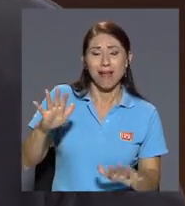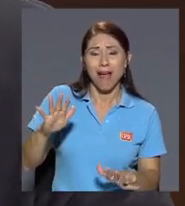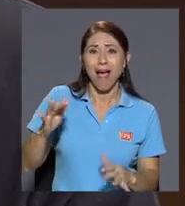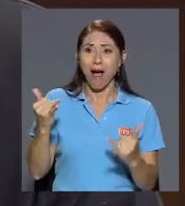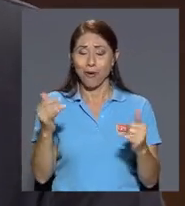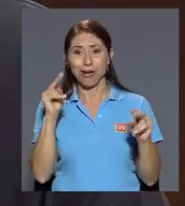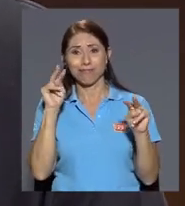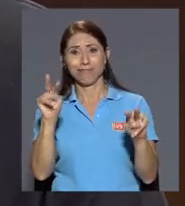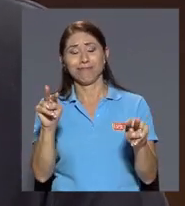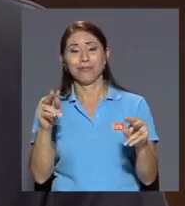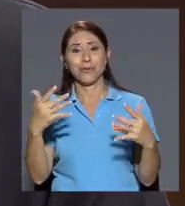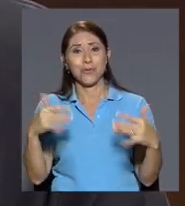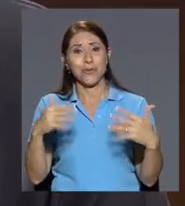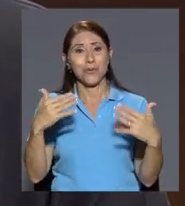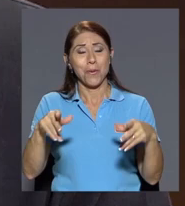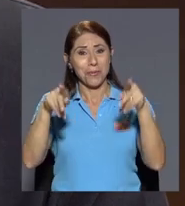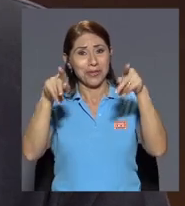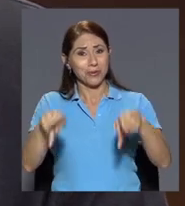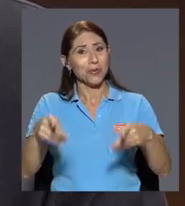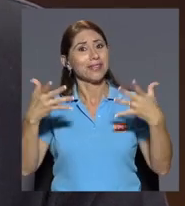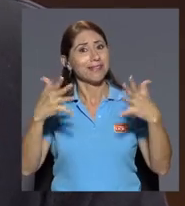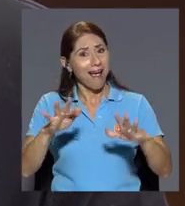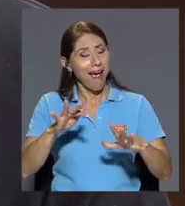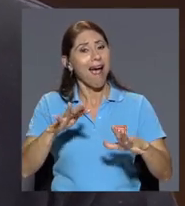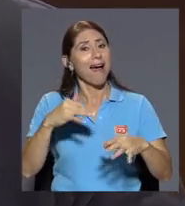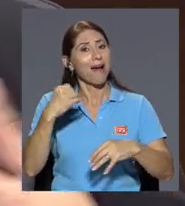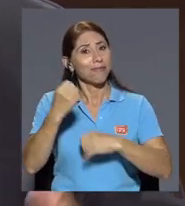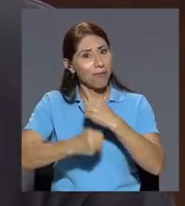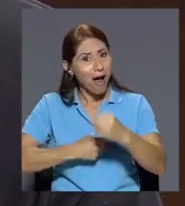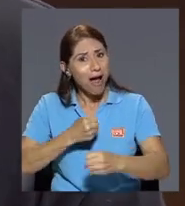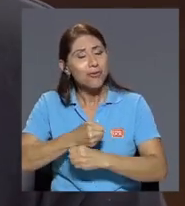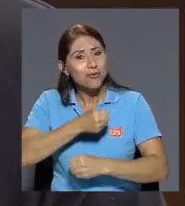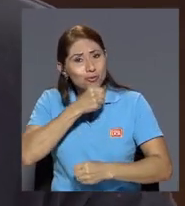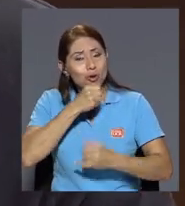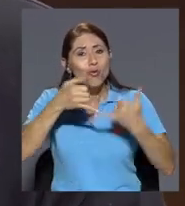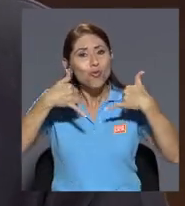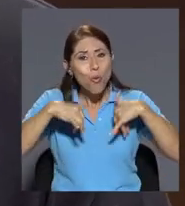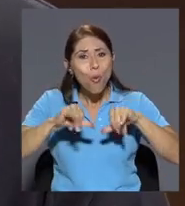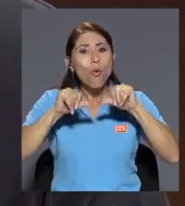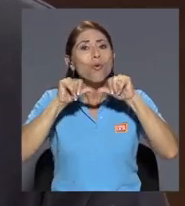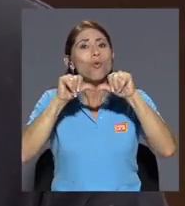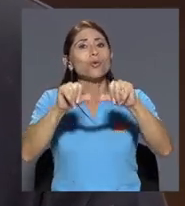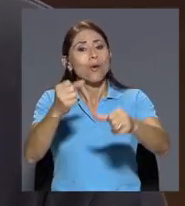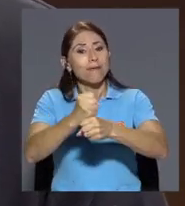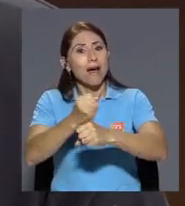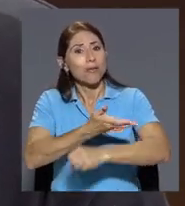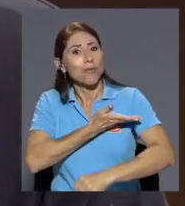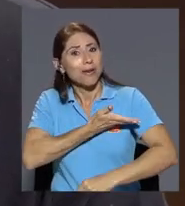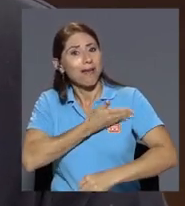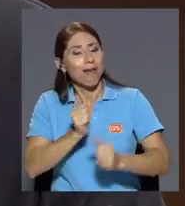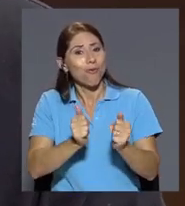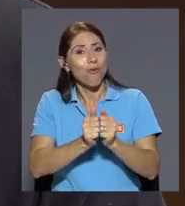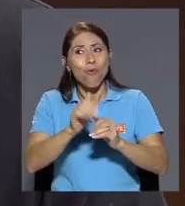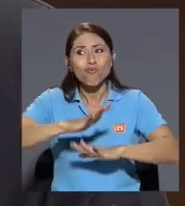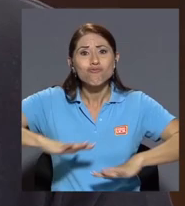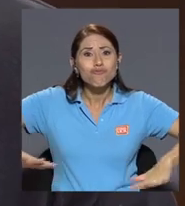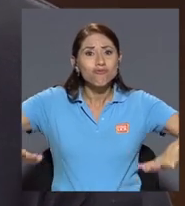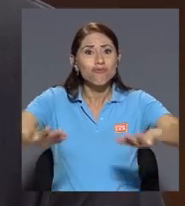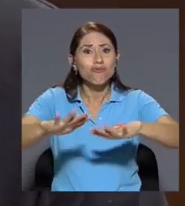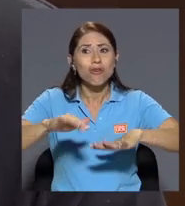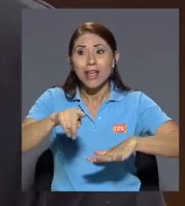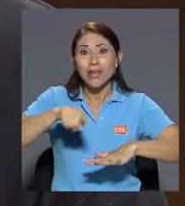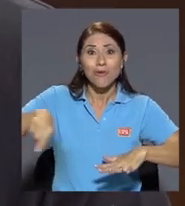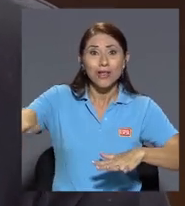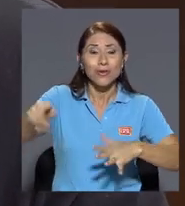señores ya entrados en años que todavía conservan sus tramos y recibieron con muy agradable noticia